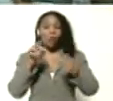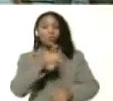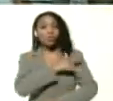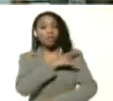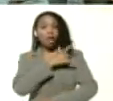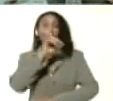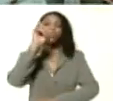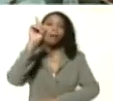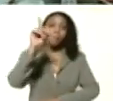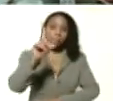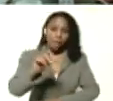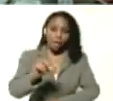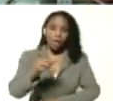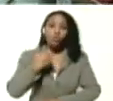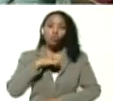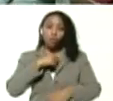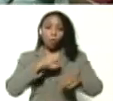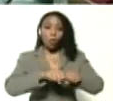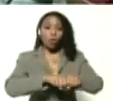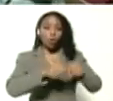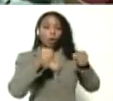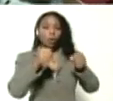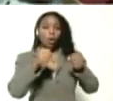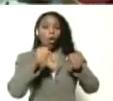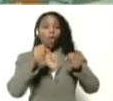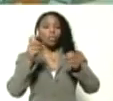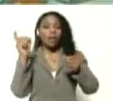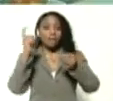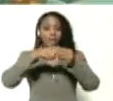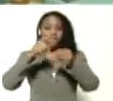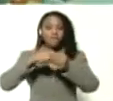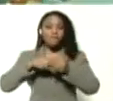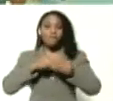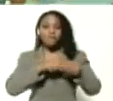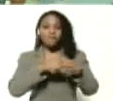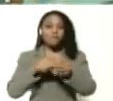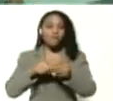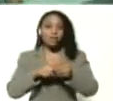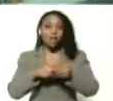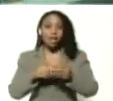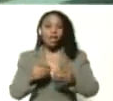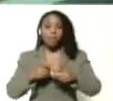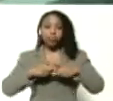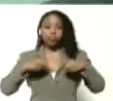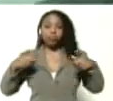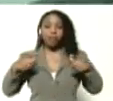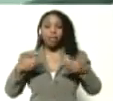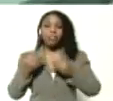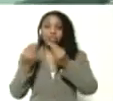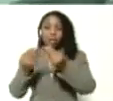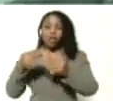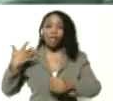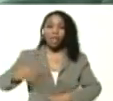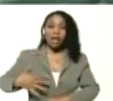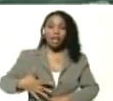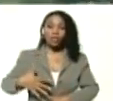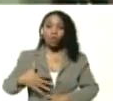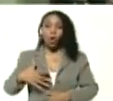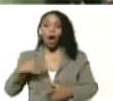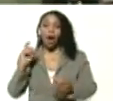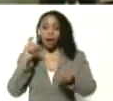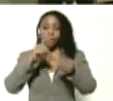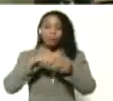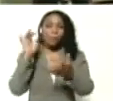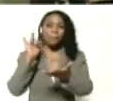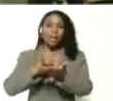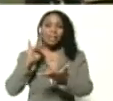ustedes saben que hemos roto récord de matriculación, garantizándole el derecho al cupo, les puedo